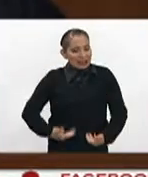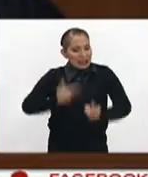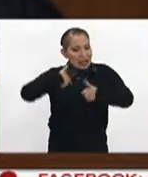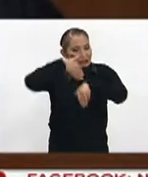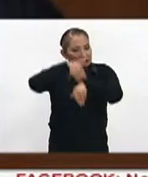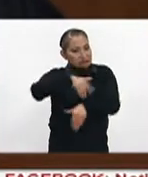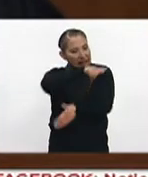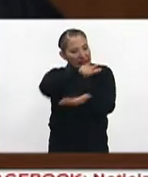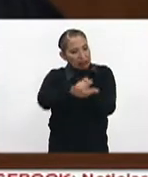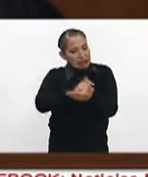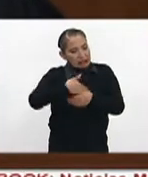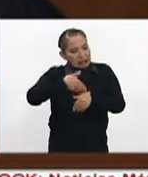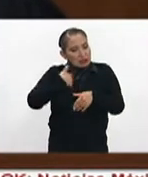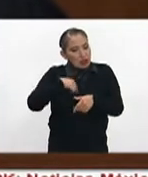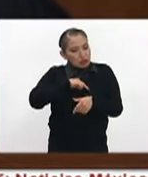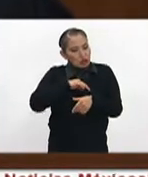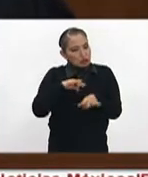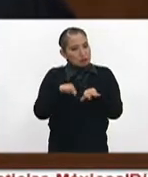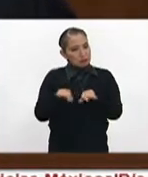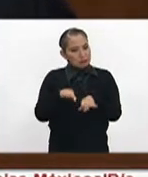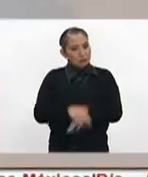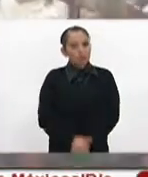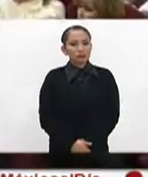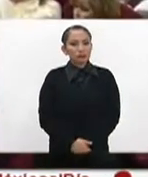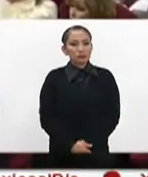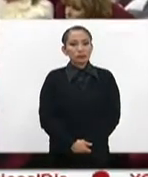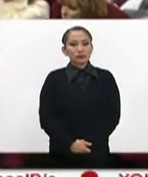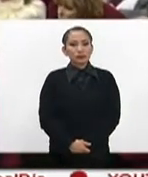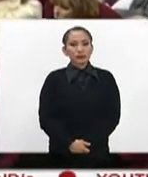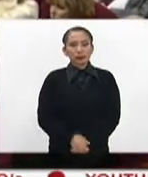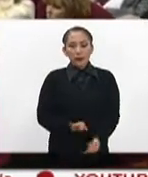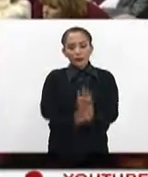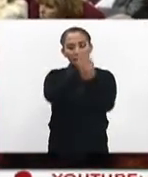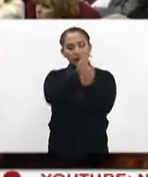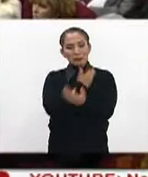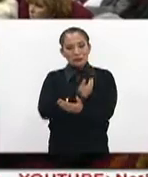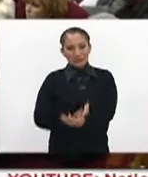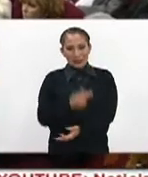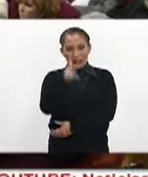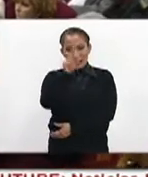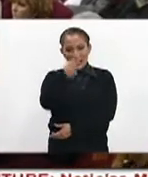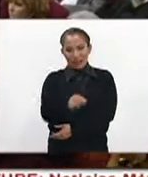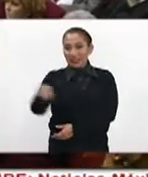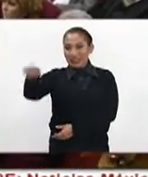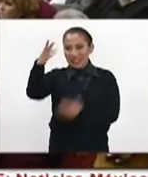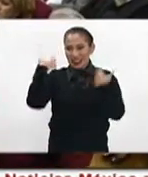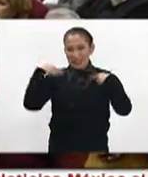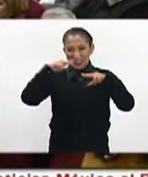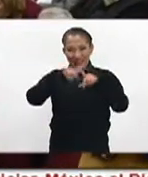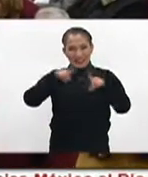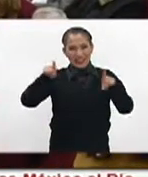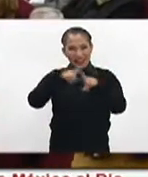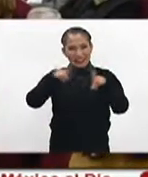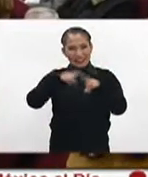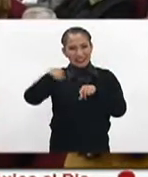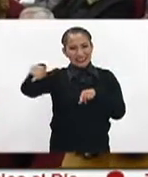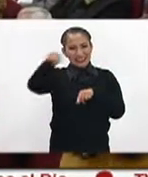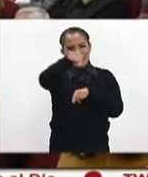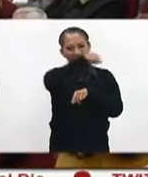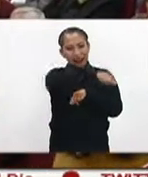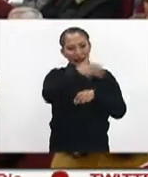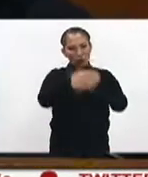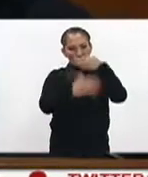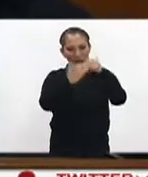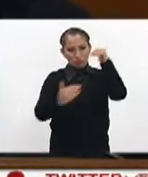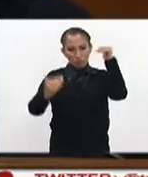conscientes de cumplir con nuestras obligaciones. Ante el presidente Enrique Peña Nieto, los representantes del Congreso y el resto de los